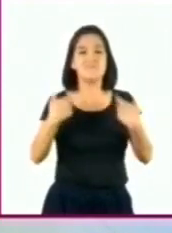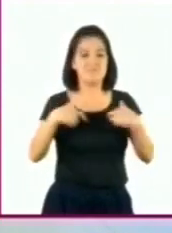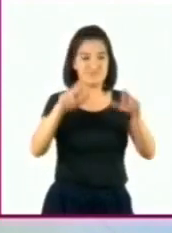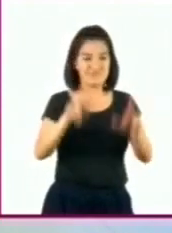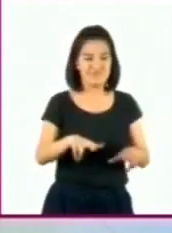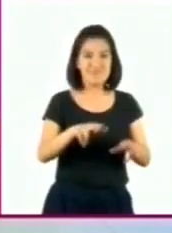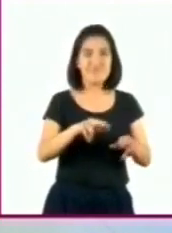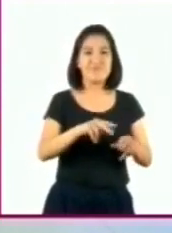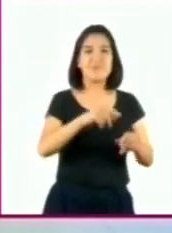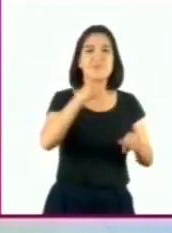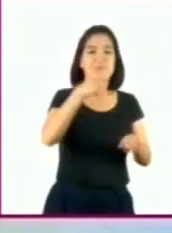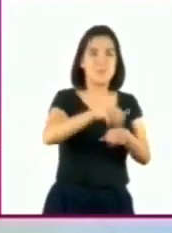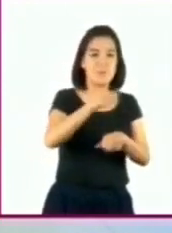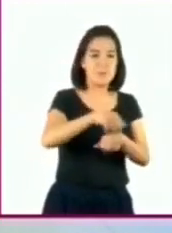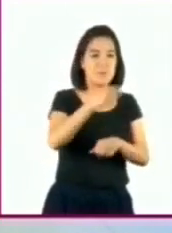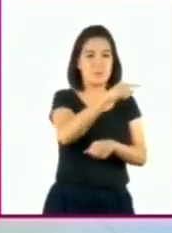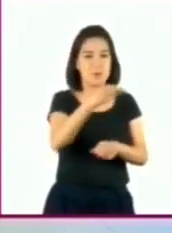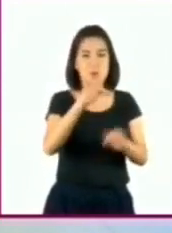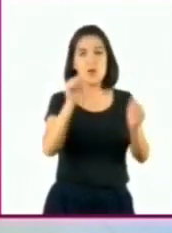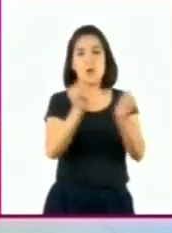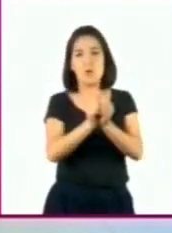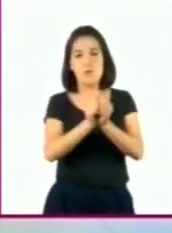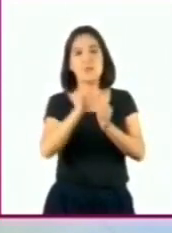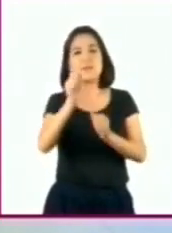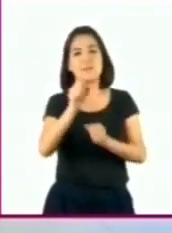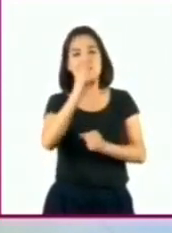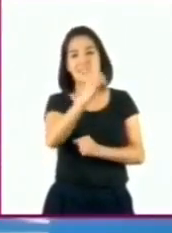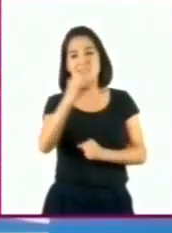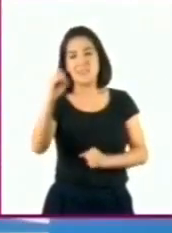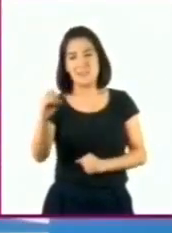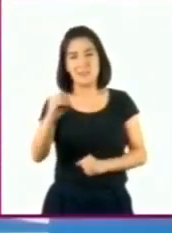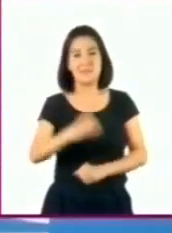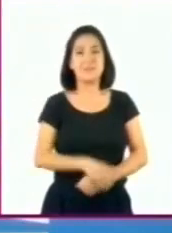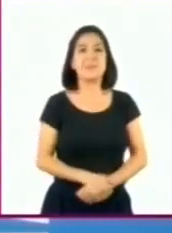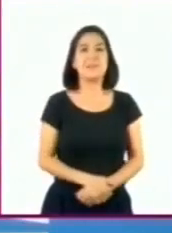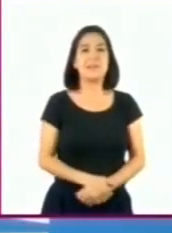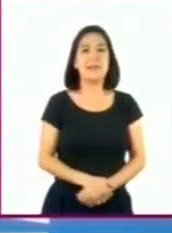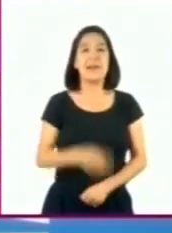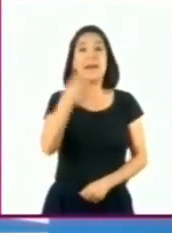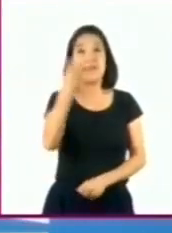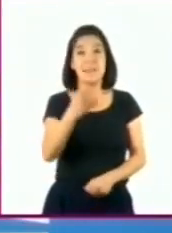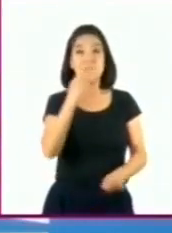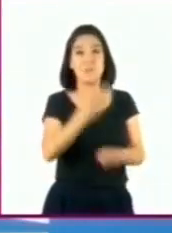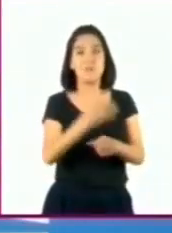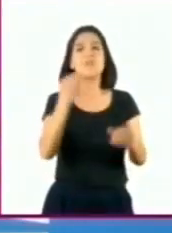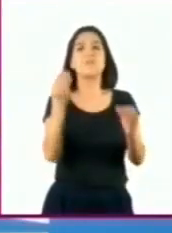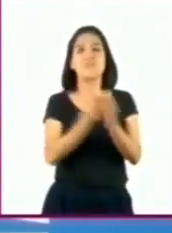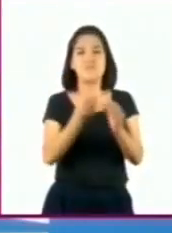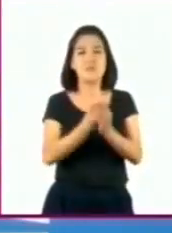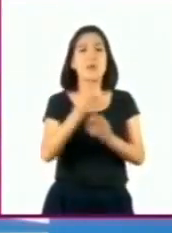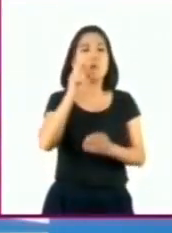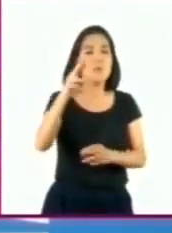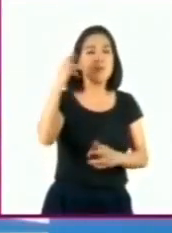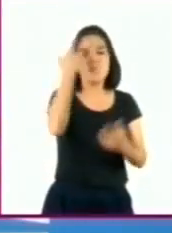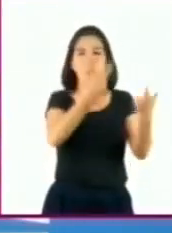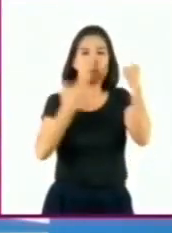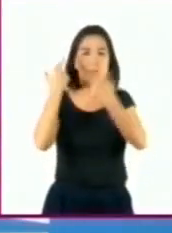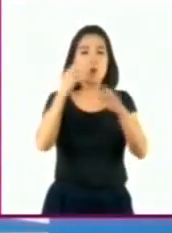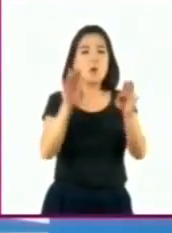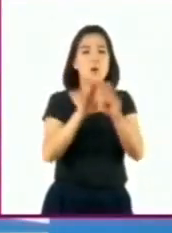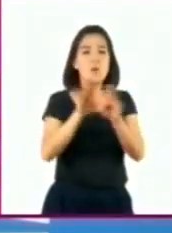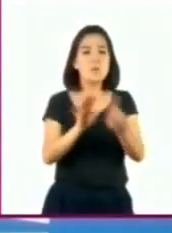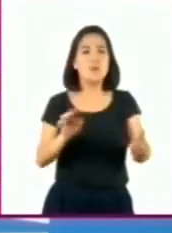fracción y fracciones con denominador diferente de cero. En esta lección analizaremos cómo ubicar números